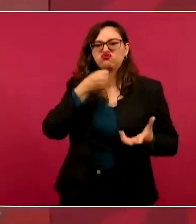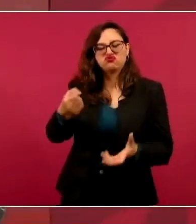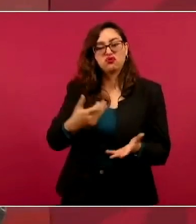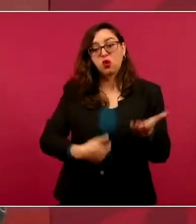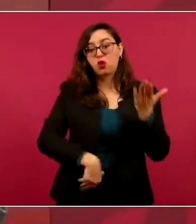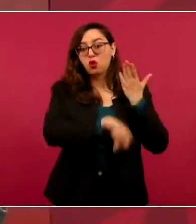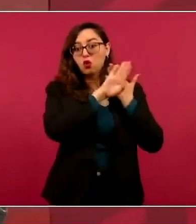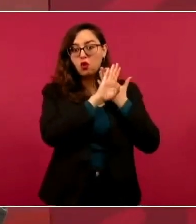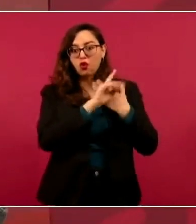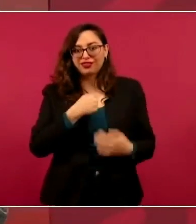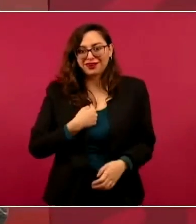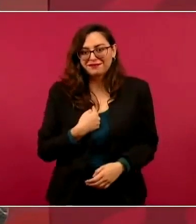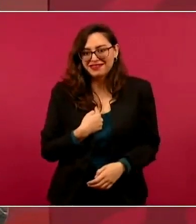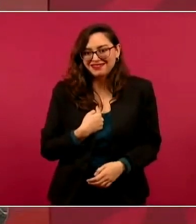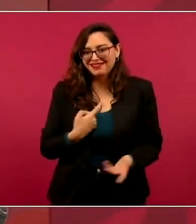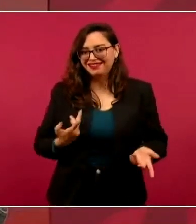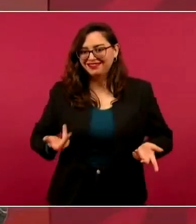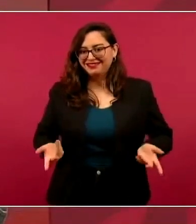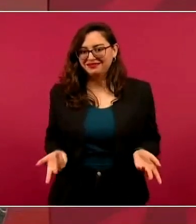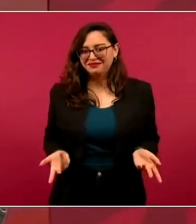nosotros, la guerra sucia.